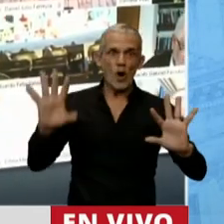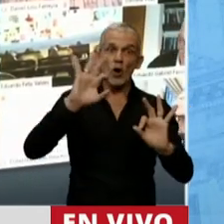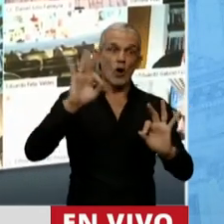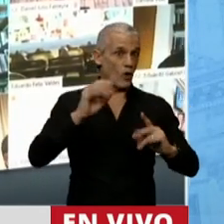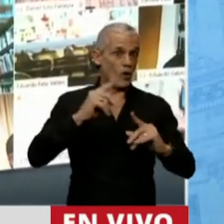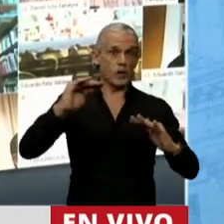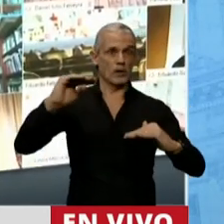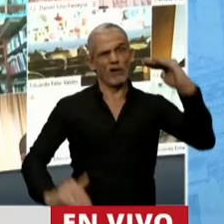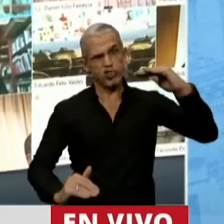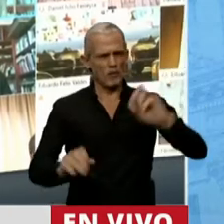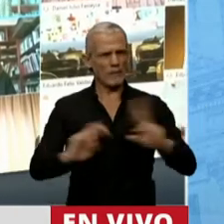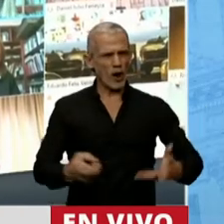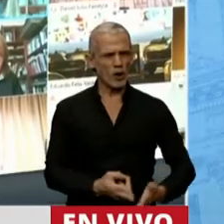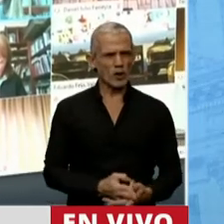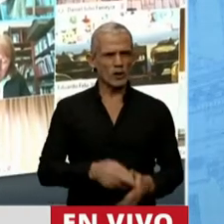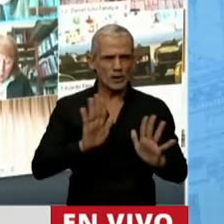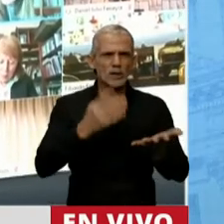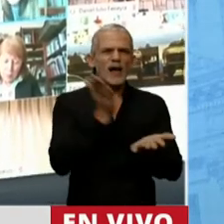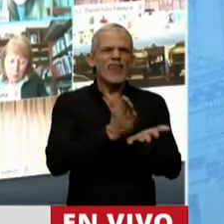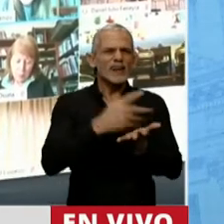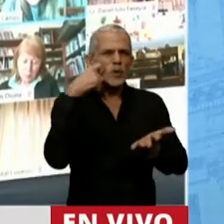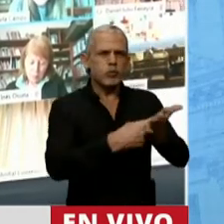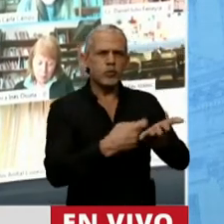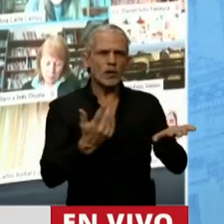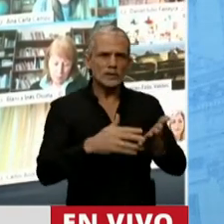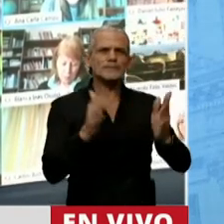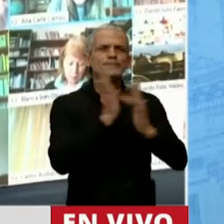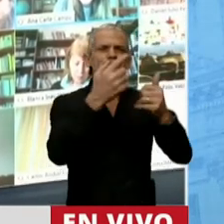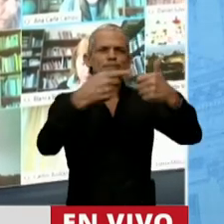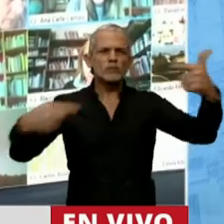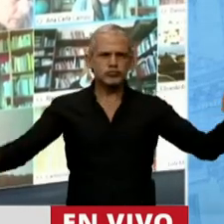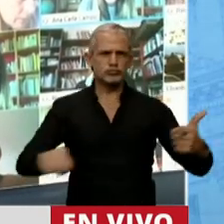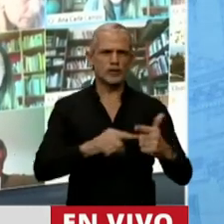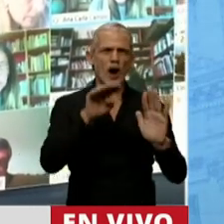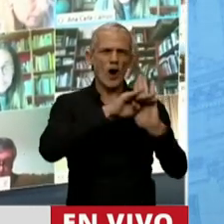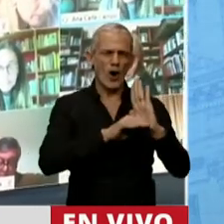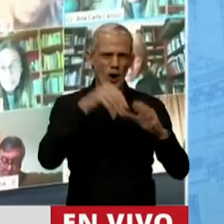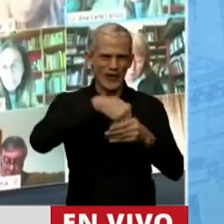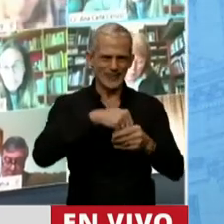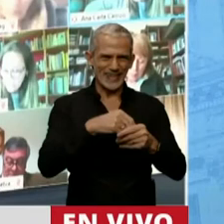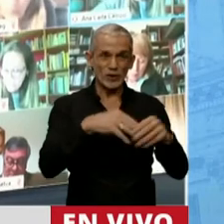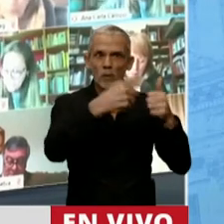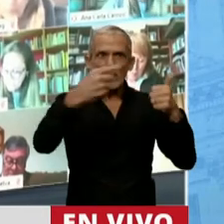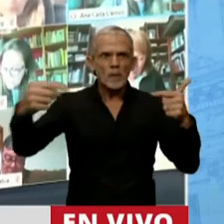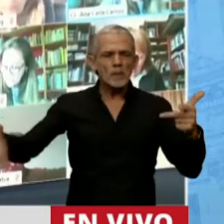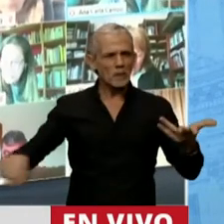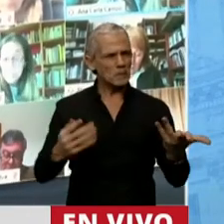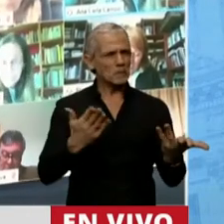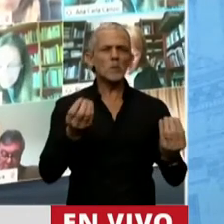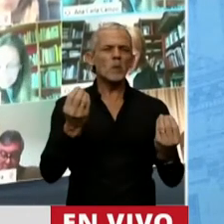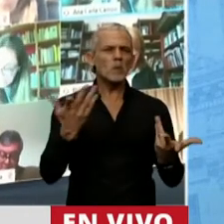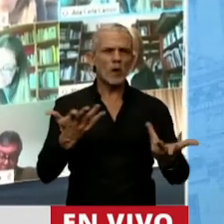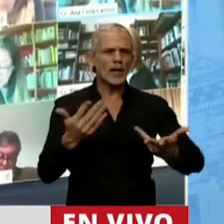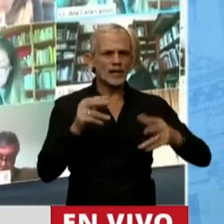profundizar la desigualdad. Empezamos violando un derecho que es la probabilidad de contenidos en la escuela primaria de la Argentina. No entiendo por qué,